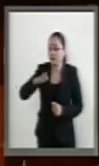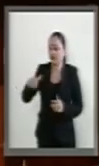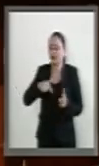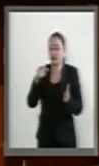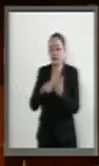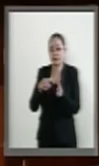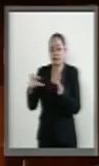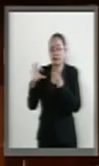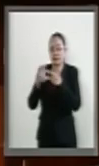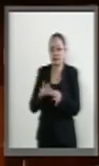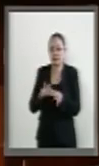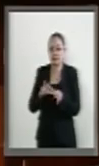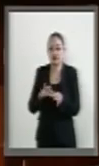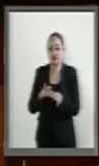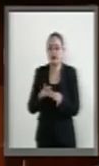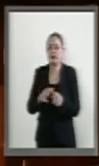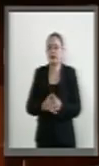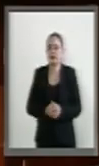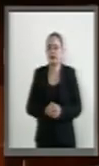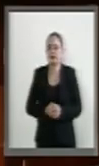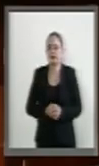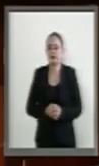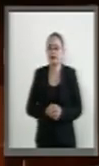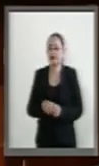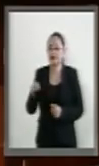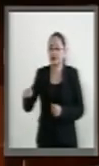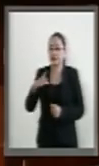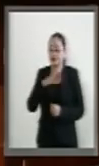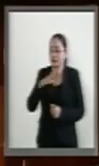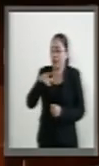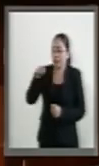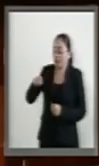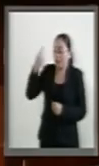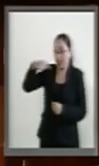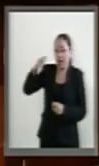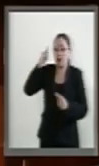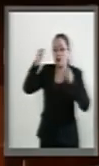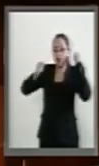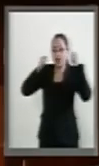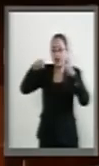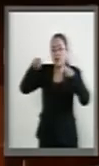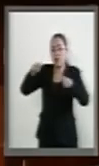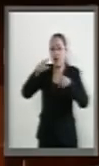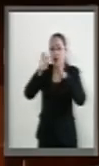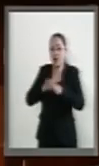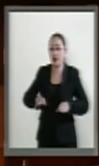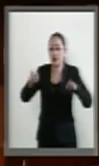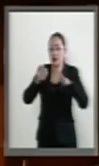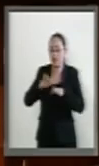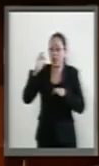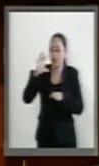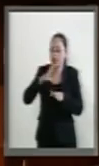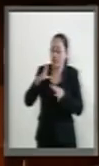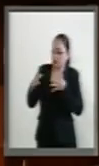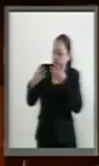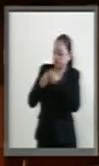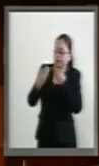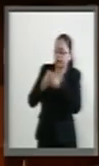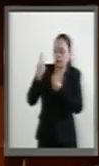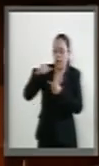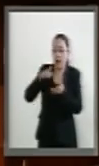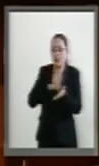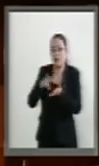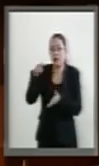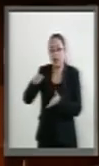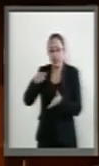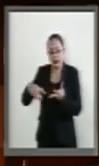enorme atractivo turístico, hemos buscado constituir iniciativas en conjunto que fortalezcan